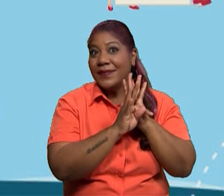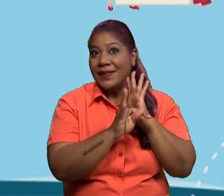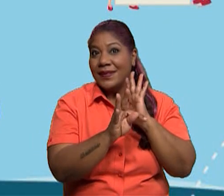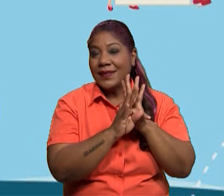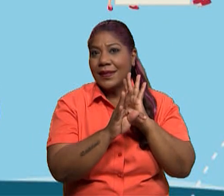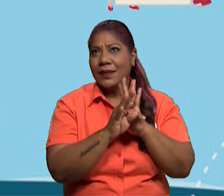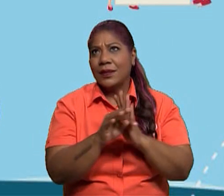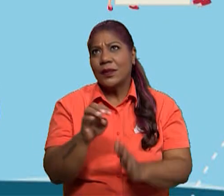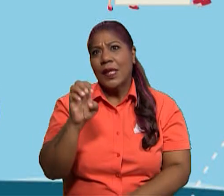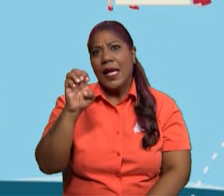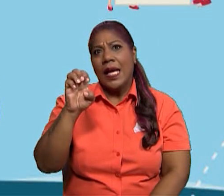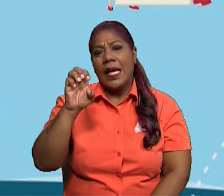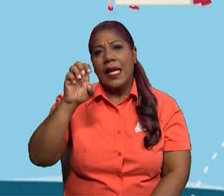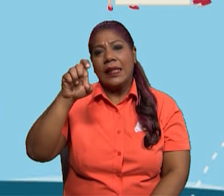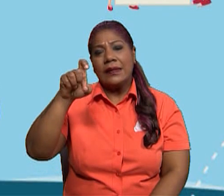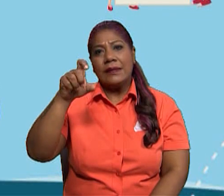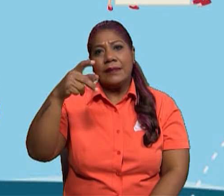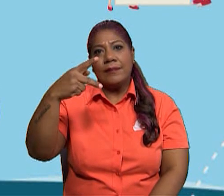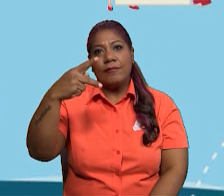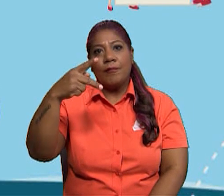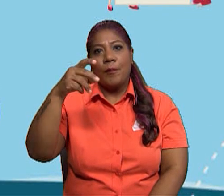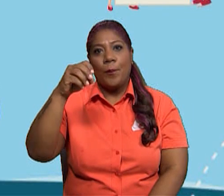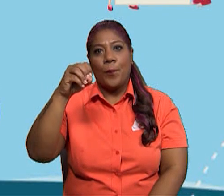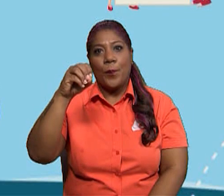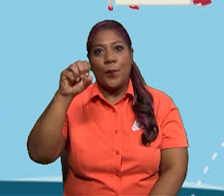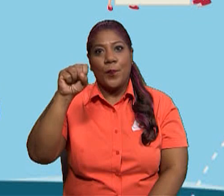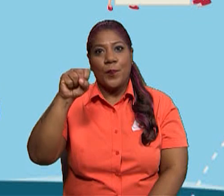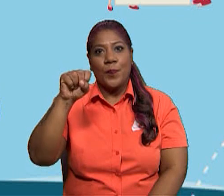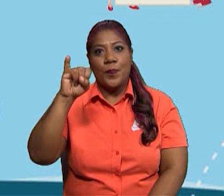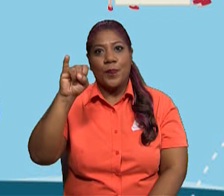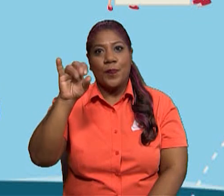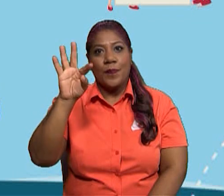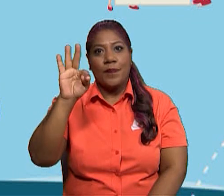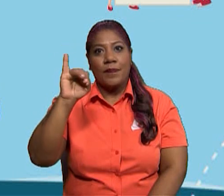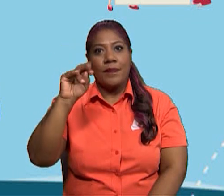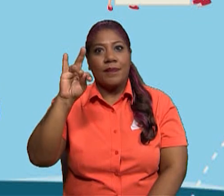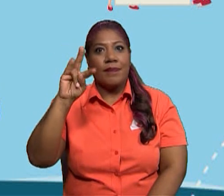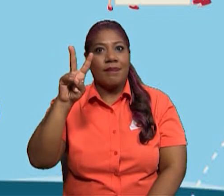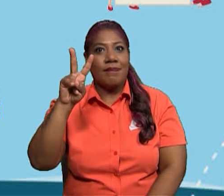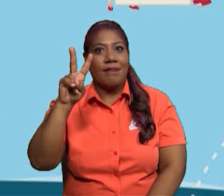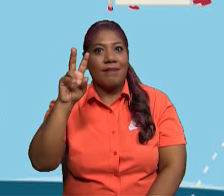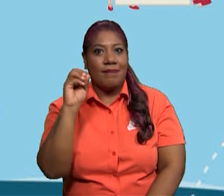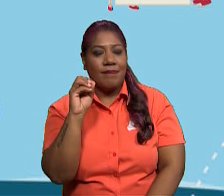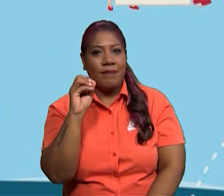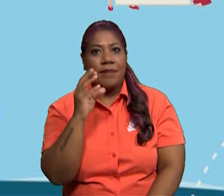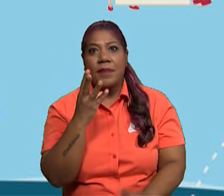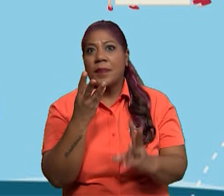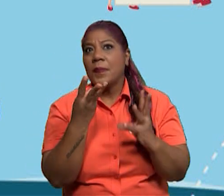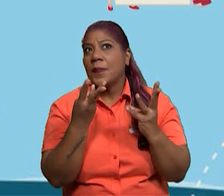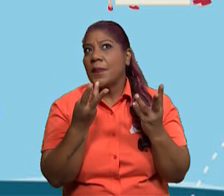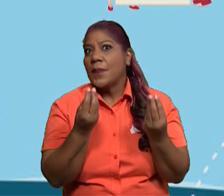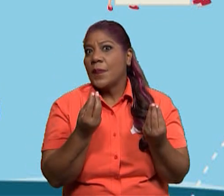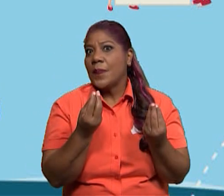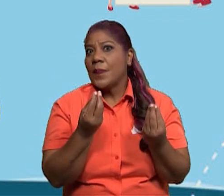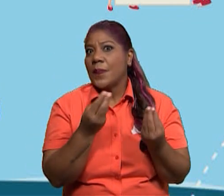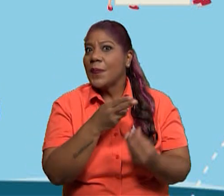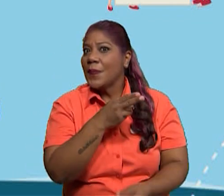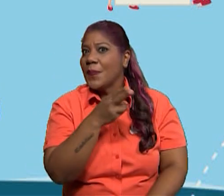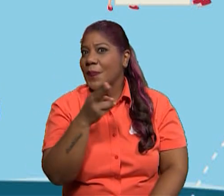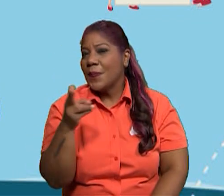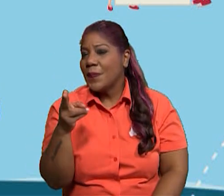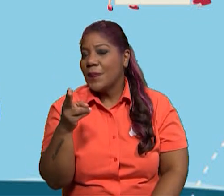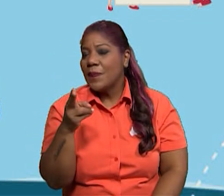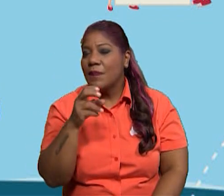alguna idea de qué significa el texto expositivo? ¿Cuántas de ustedes pueden exponer? ¿Cuántas de ustedes se atreven a